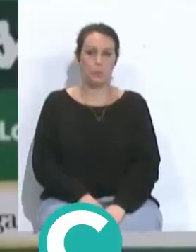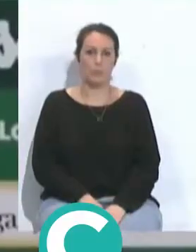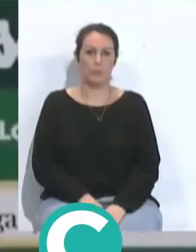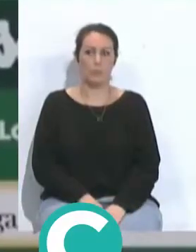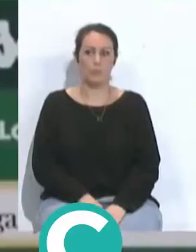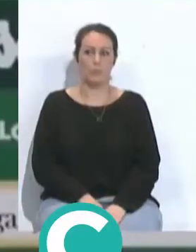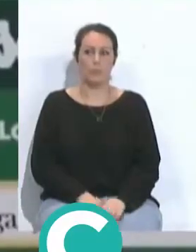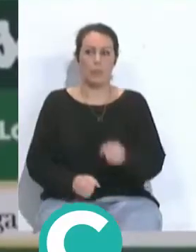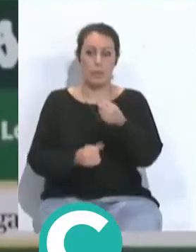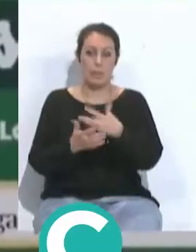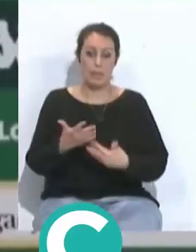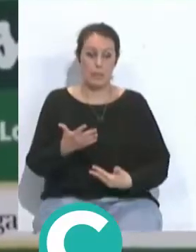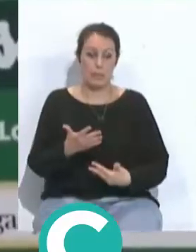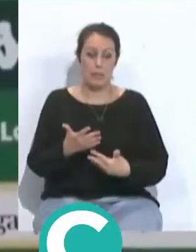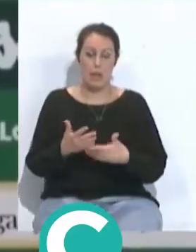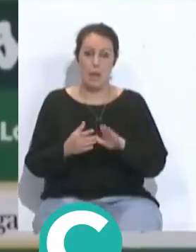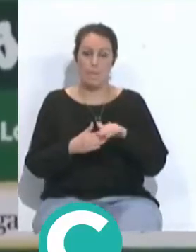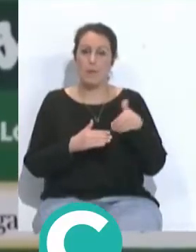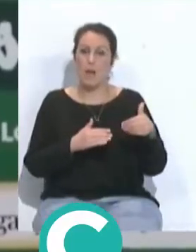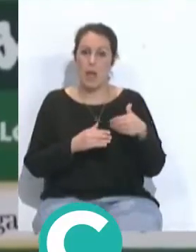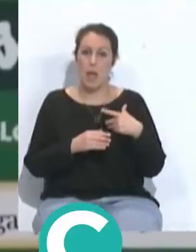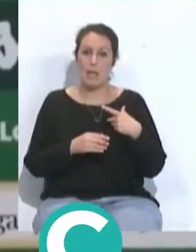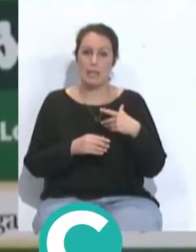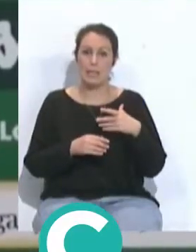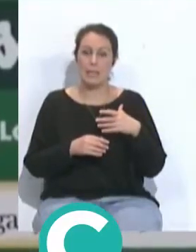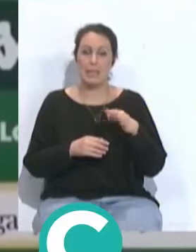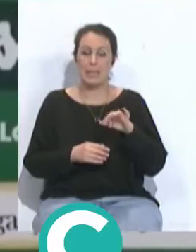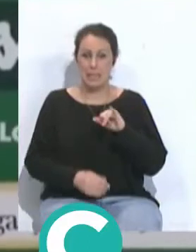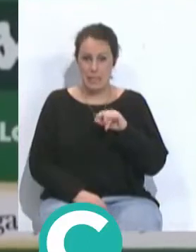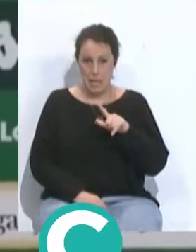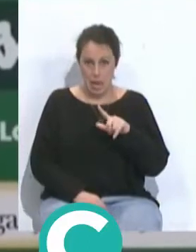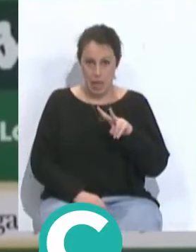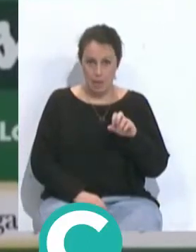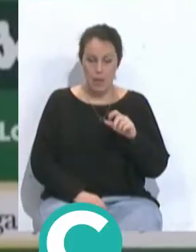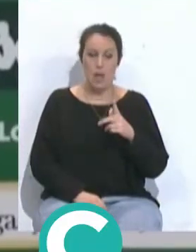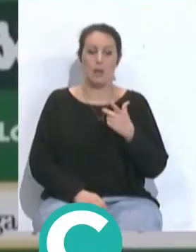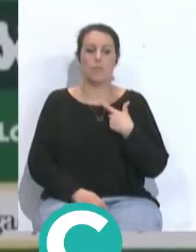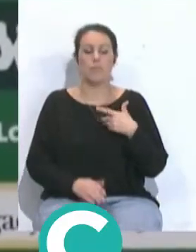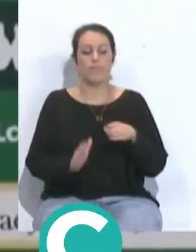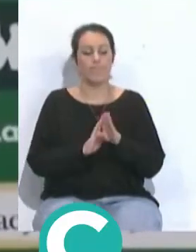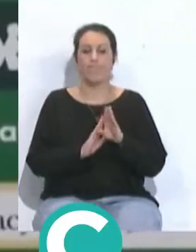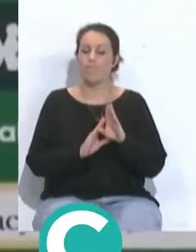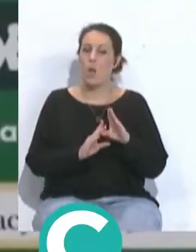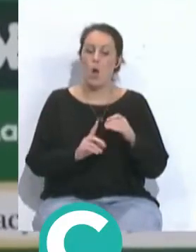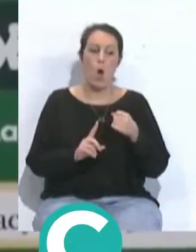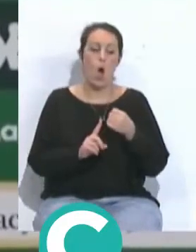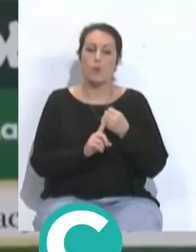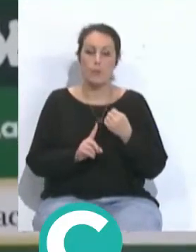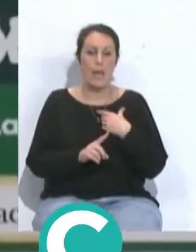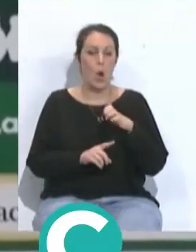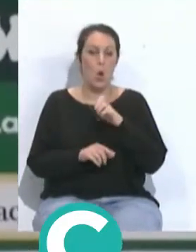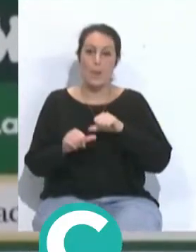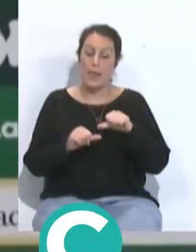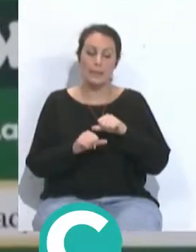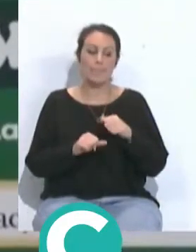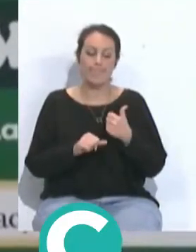de la lista citados no se quedaron afuera Ruiz Silva mantiene todavía el golpe que tuvo en la Europa League